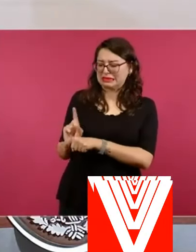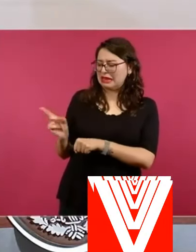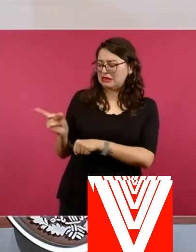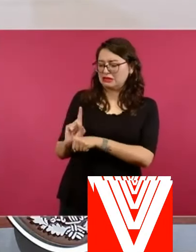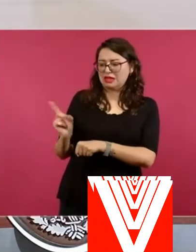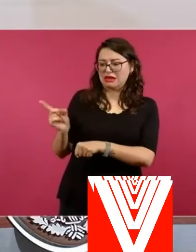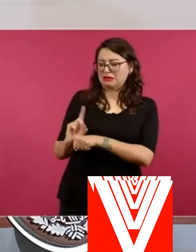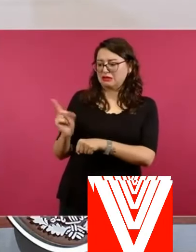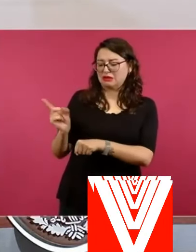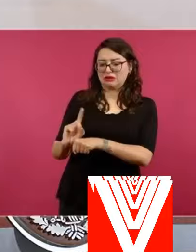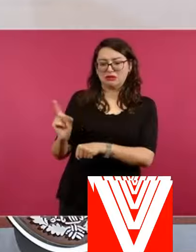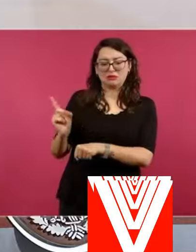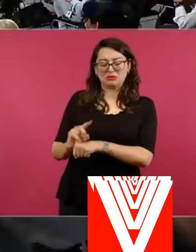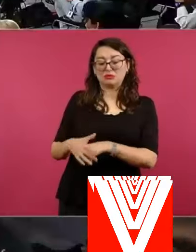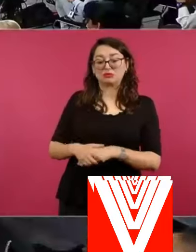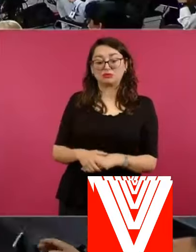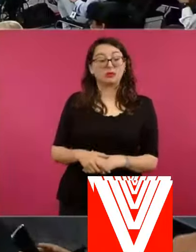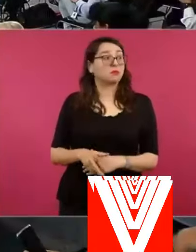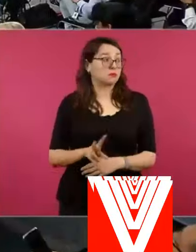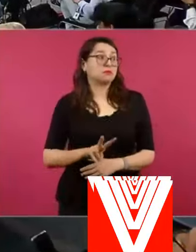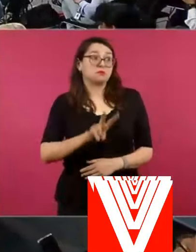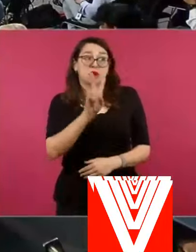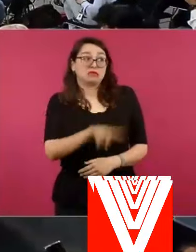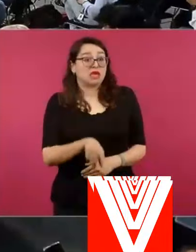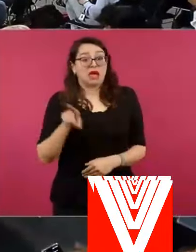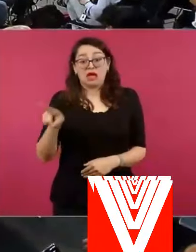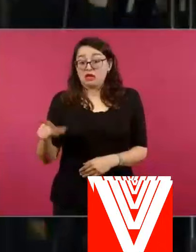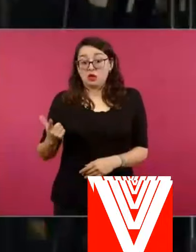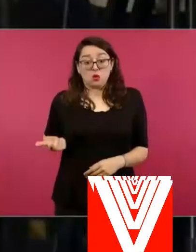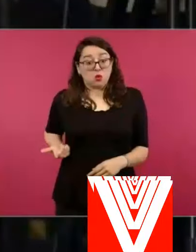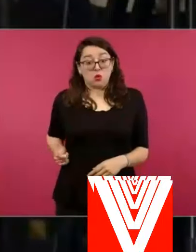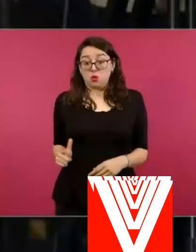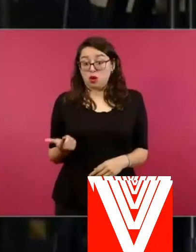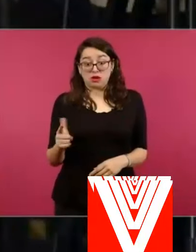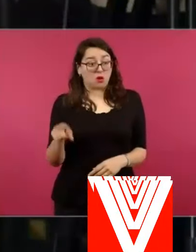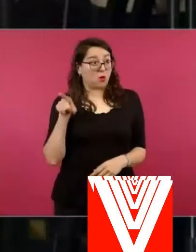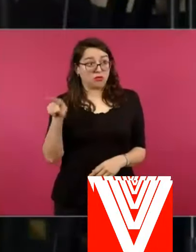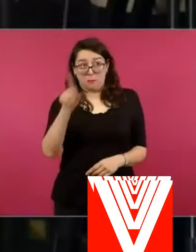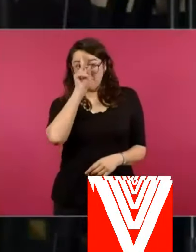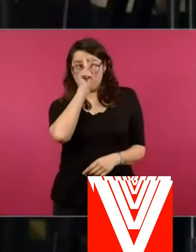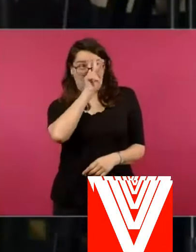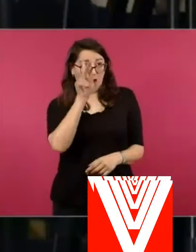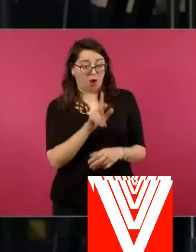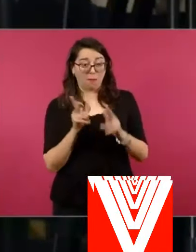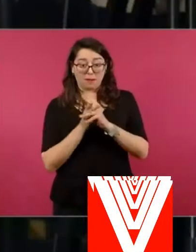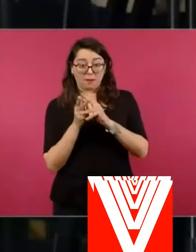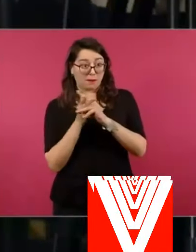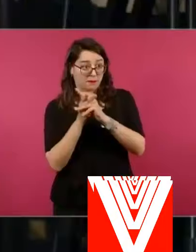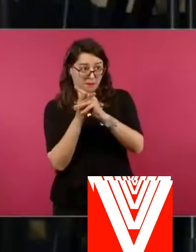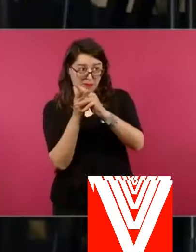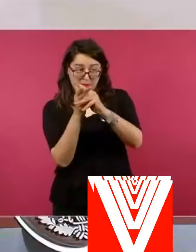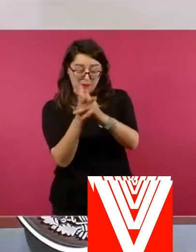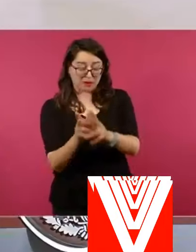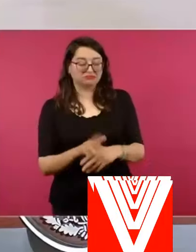Y de hecho es el Estado que a veces más homicidios tiene cuando presentan la gráfica, ¿no? Sí,